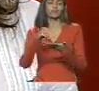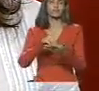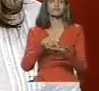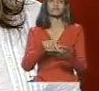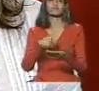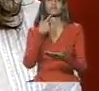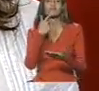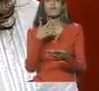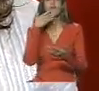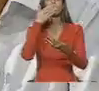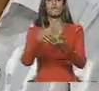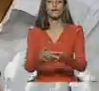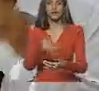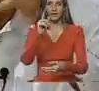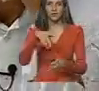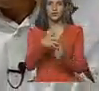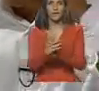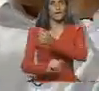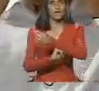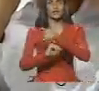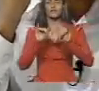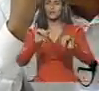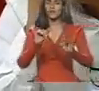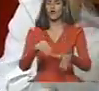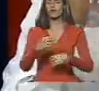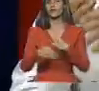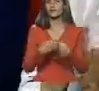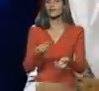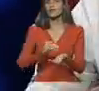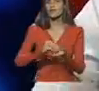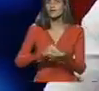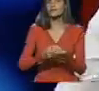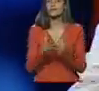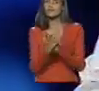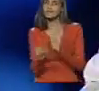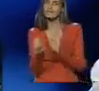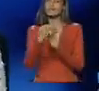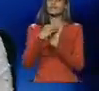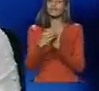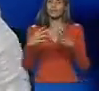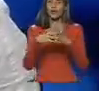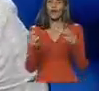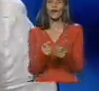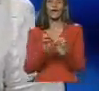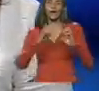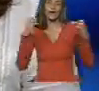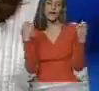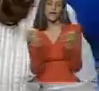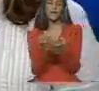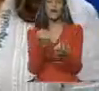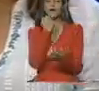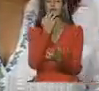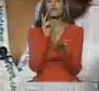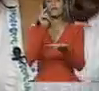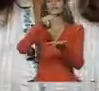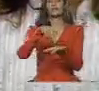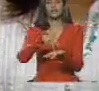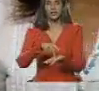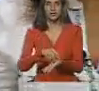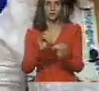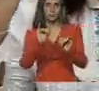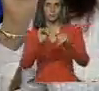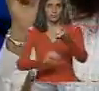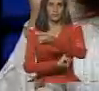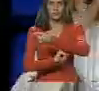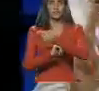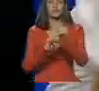inclusive de propuestas de la base, para ser una vez, pues, ensamblado todo este equipo con la participación de las